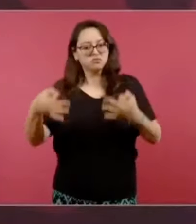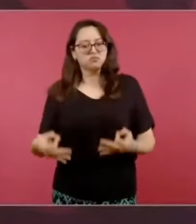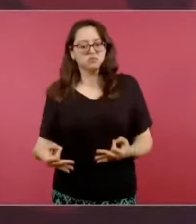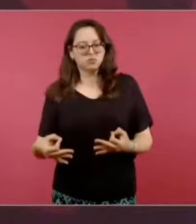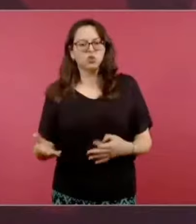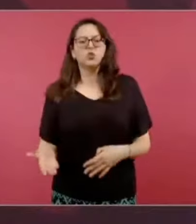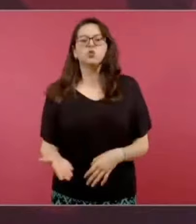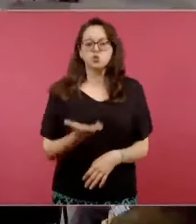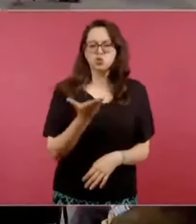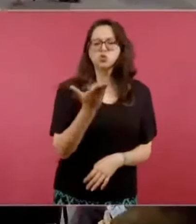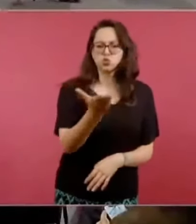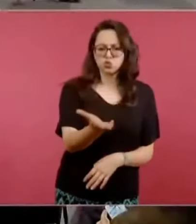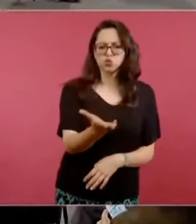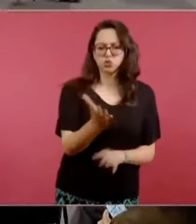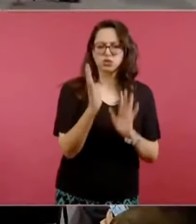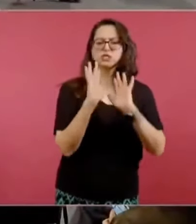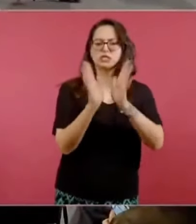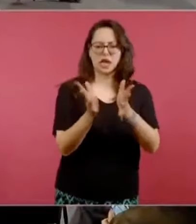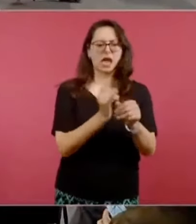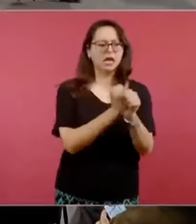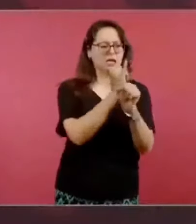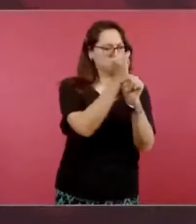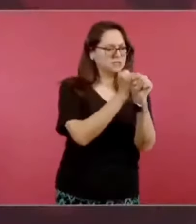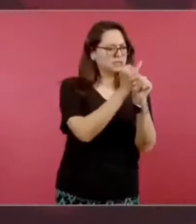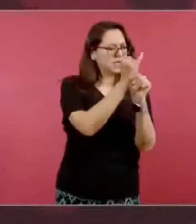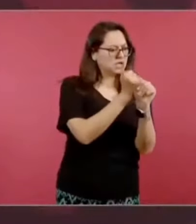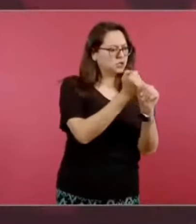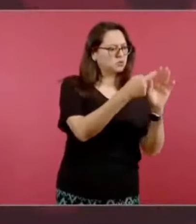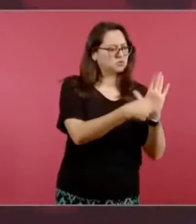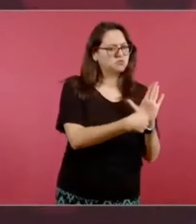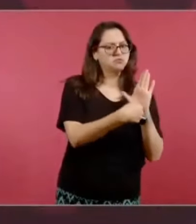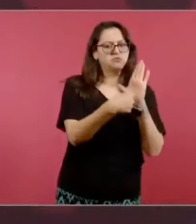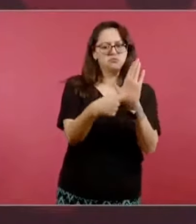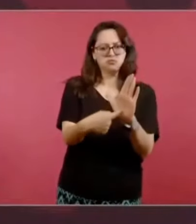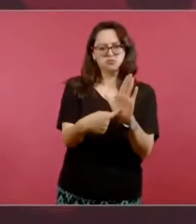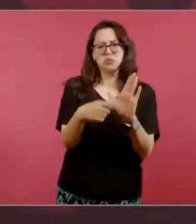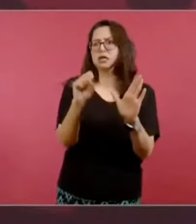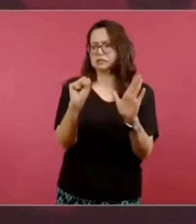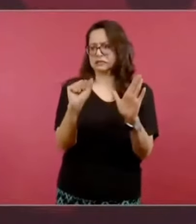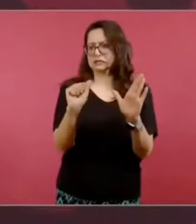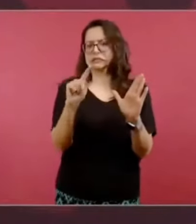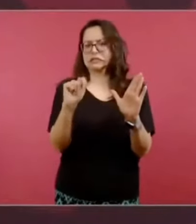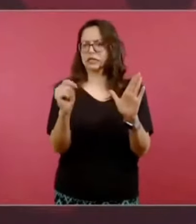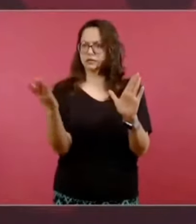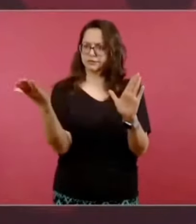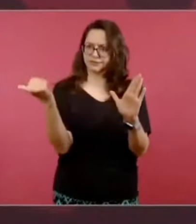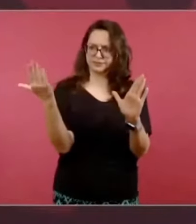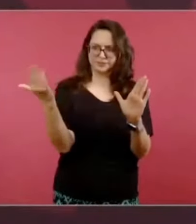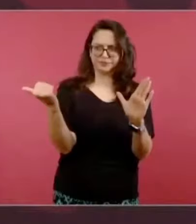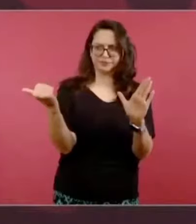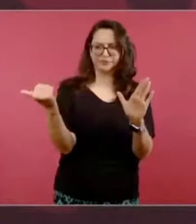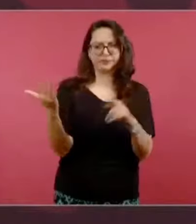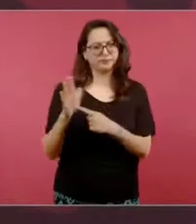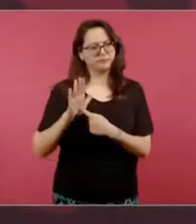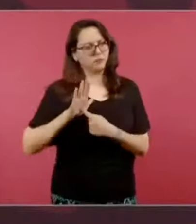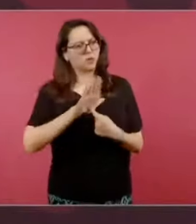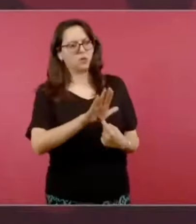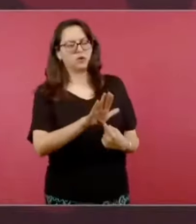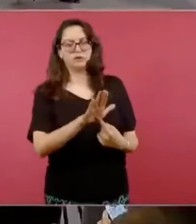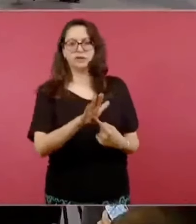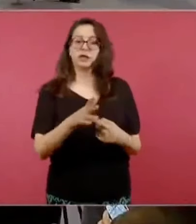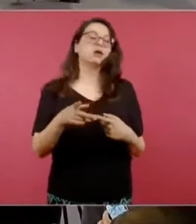le pedimos al SAT que informe? Y no entramos en lo especulativo